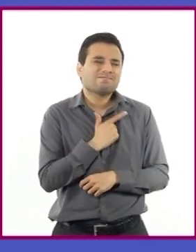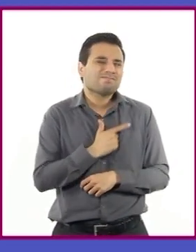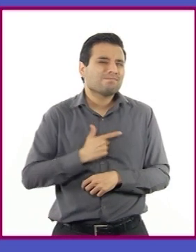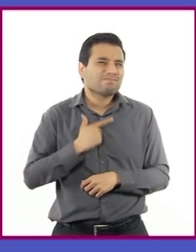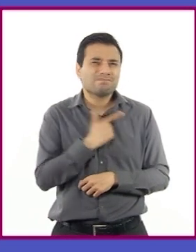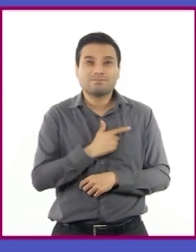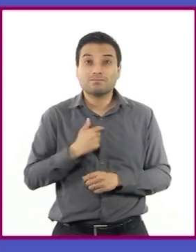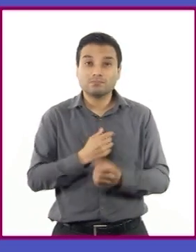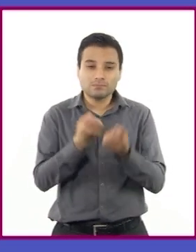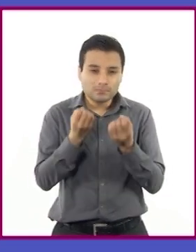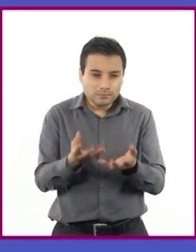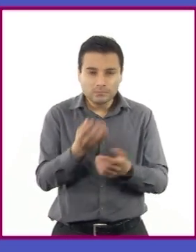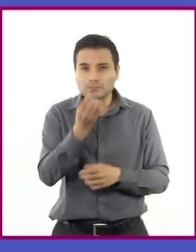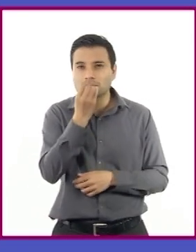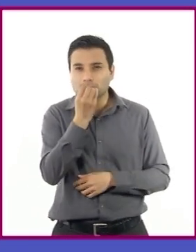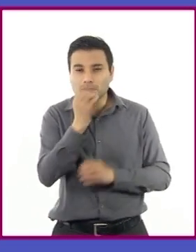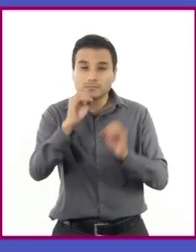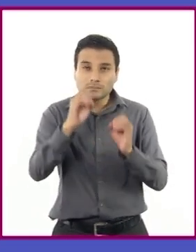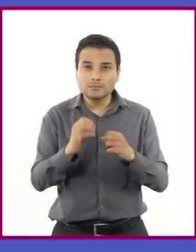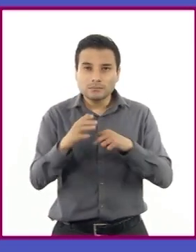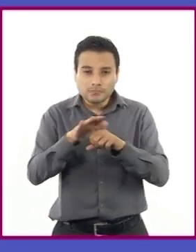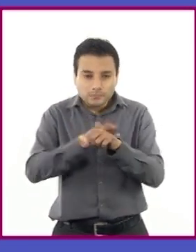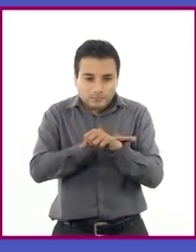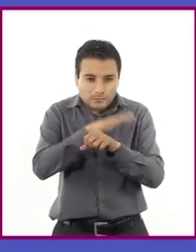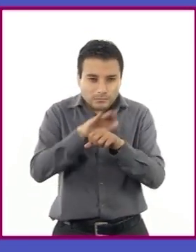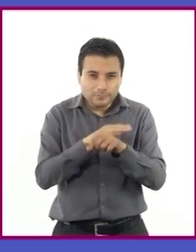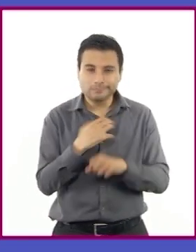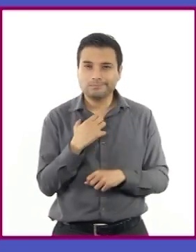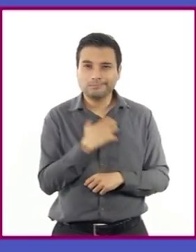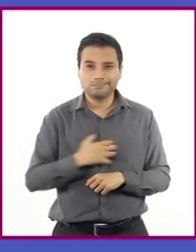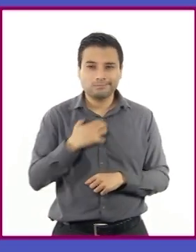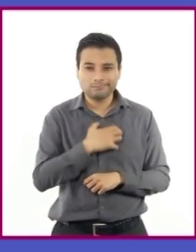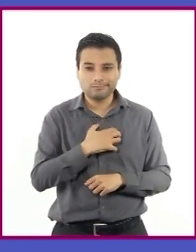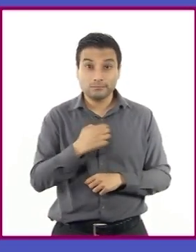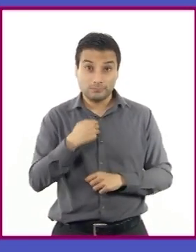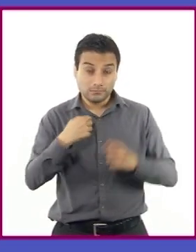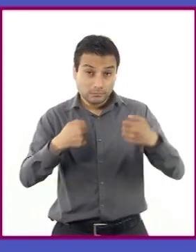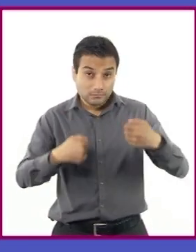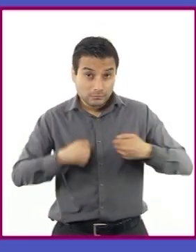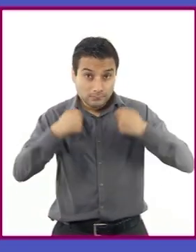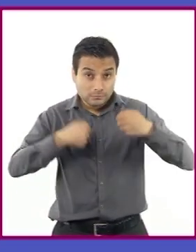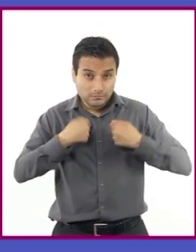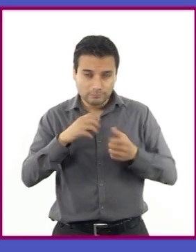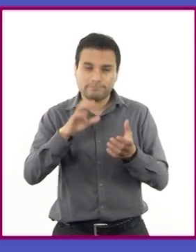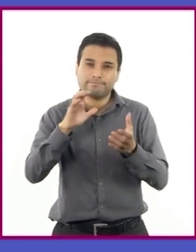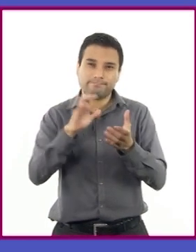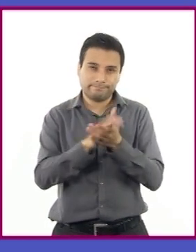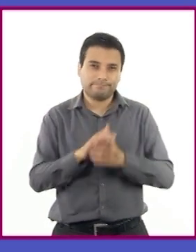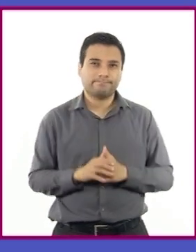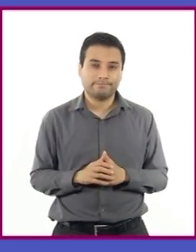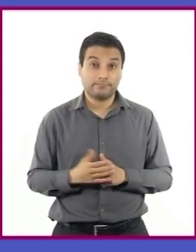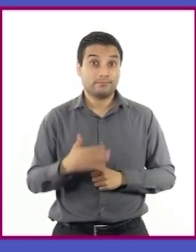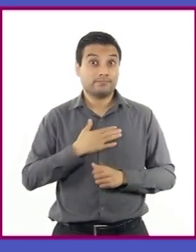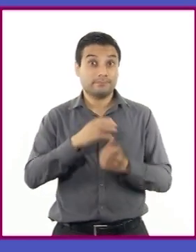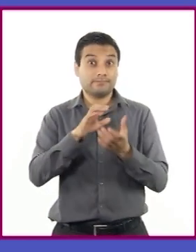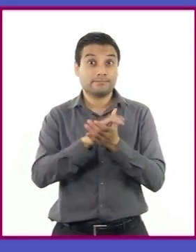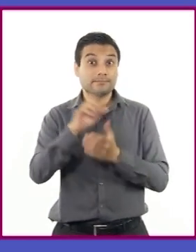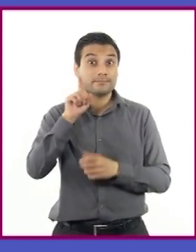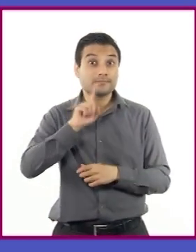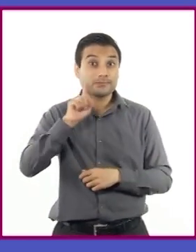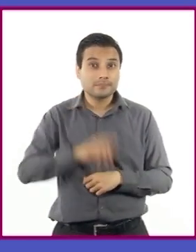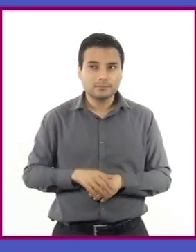o los acariciaba. Me casé joven. Tuve la suerte de descubrir en mi mujer una